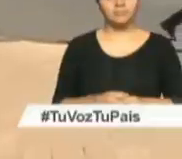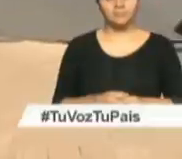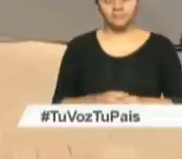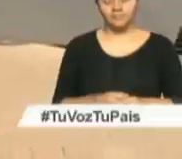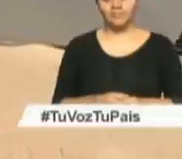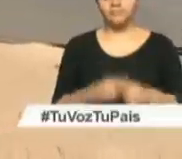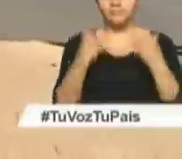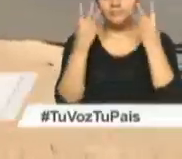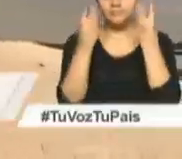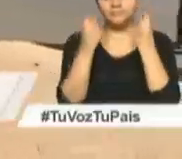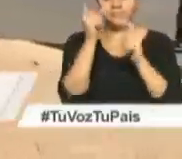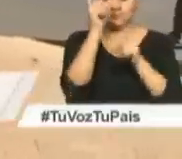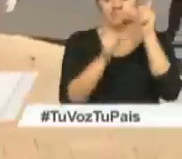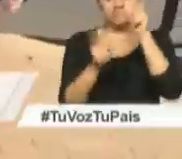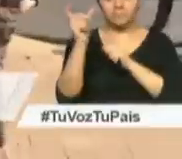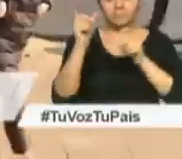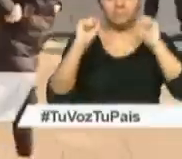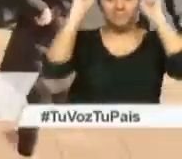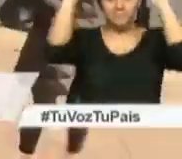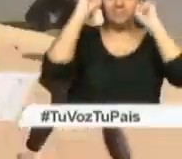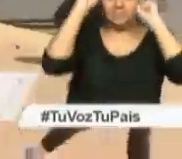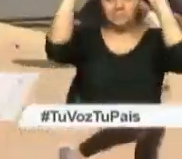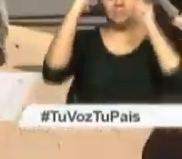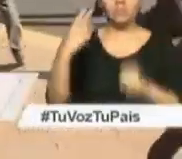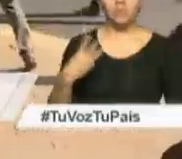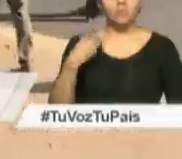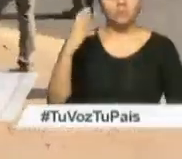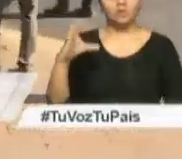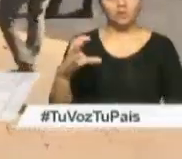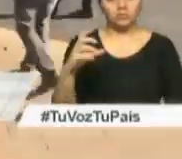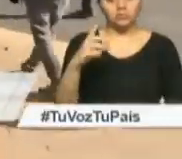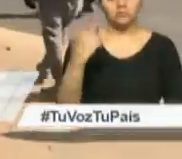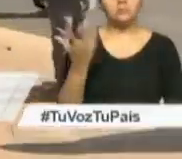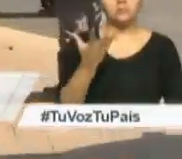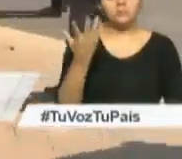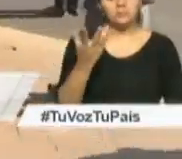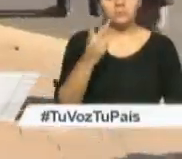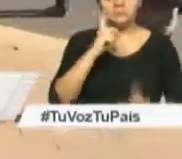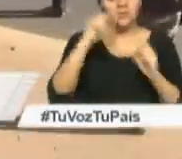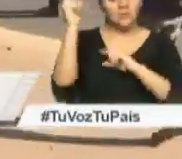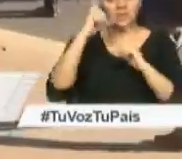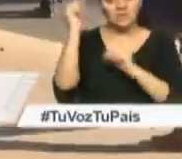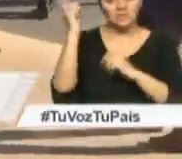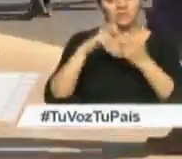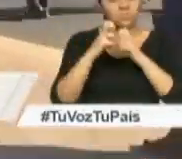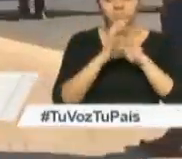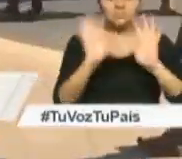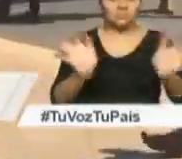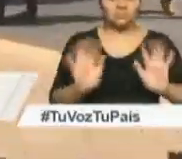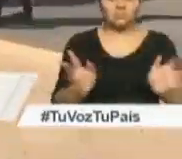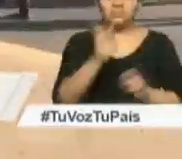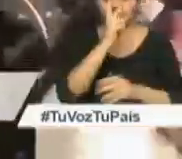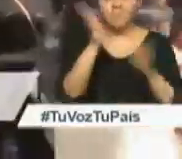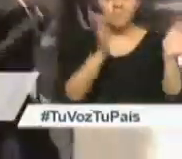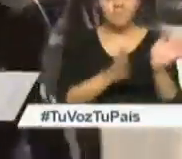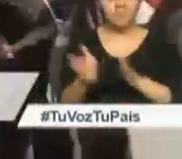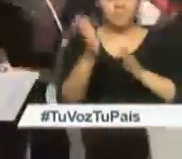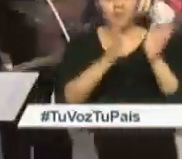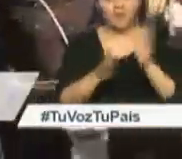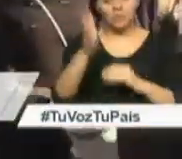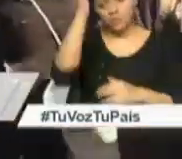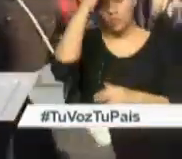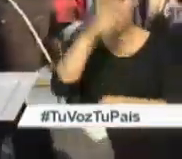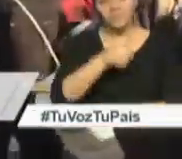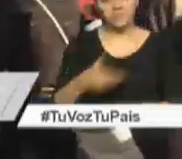Decenas de personas se manifestaron El jueves en Washington En apoyo a la jornada sin inmigrantes Un movimiento contra la política migratoria Del